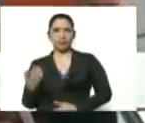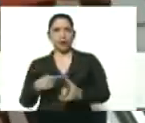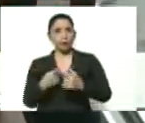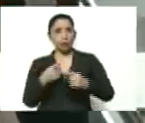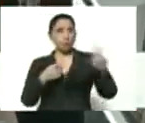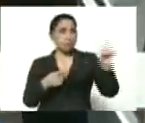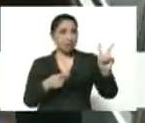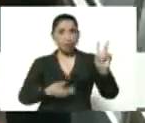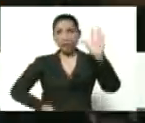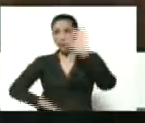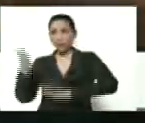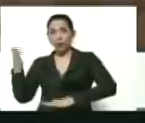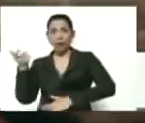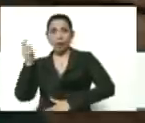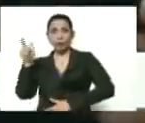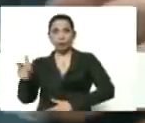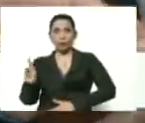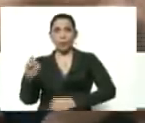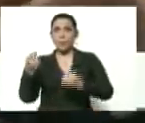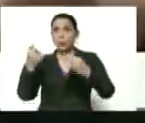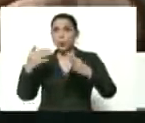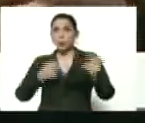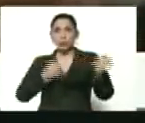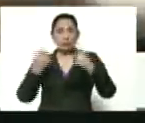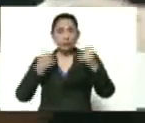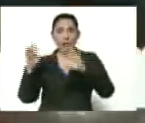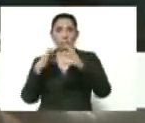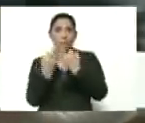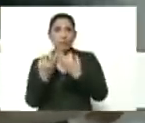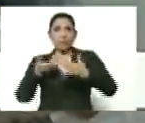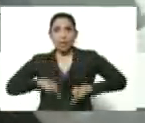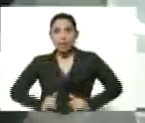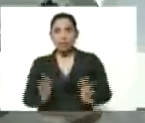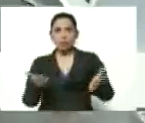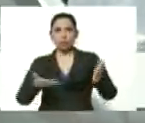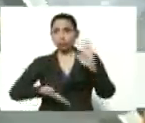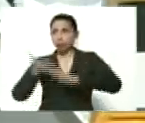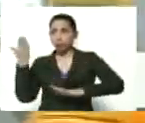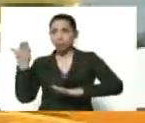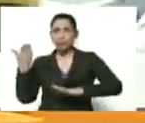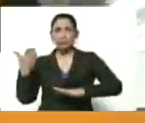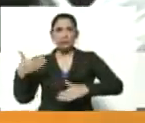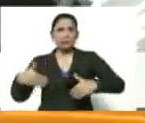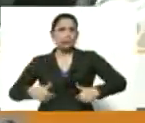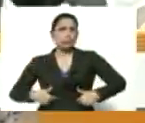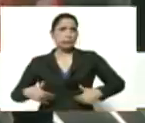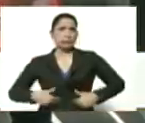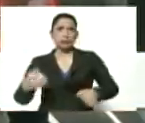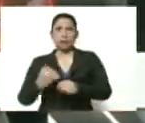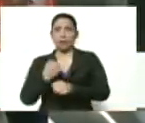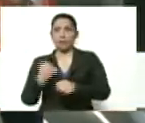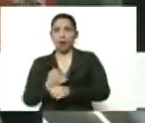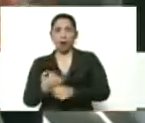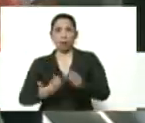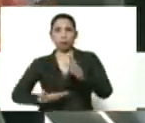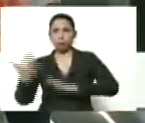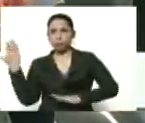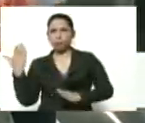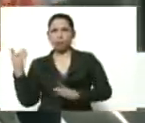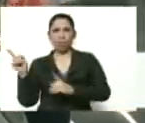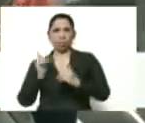fueron en autobús muchos se llevaron sus hijos sus familias y fueron a pasar trabajo fueron a pasar